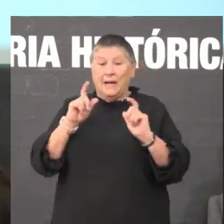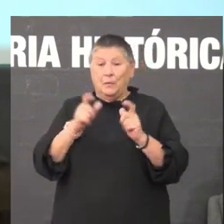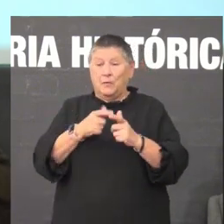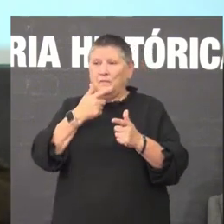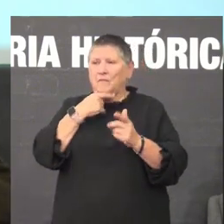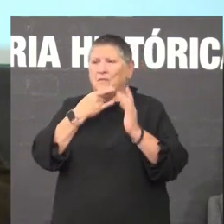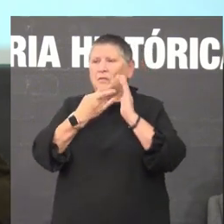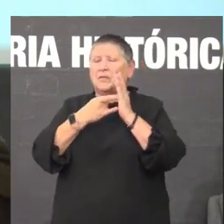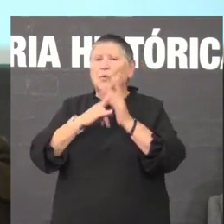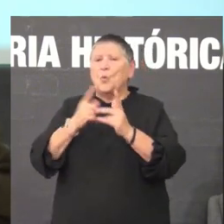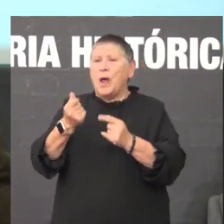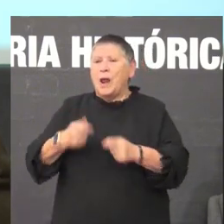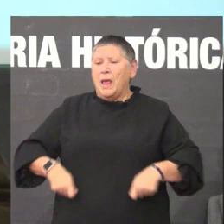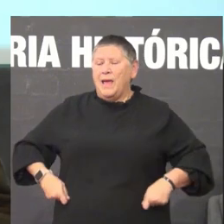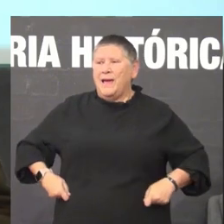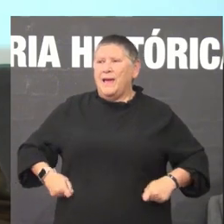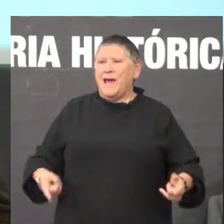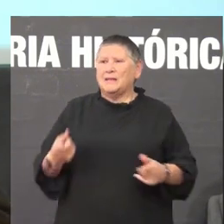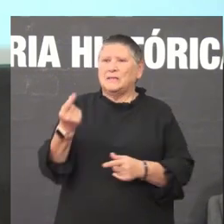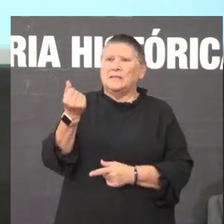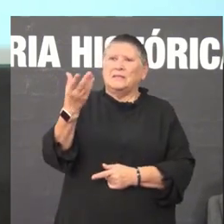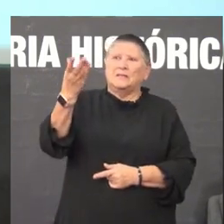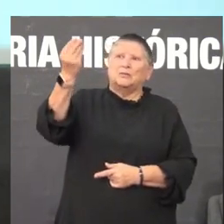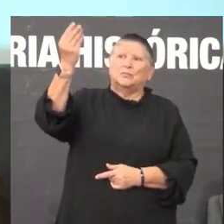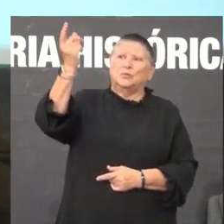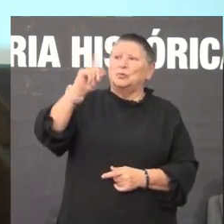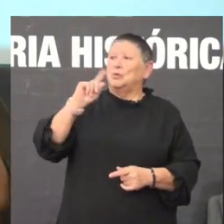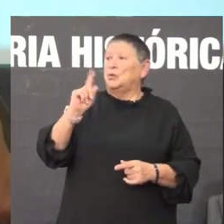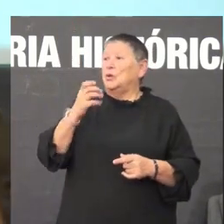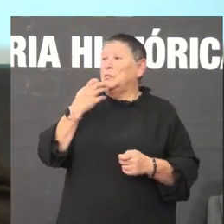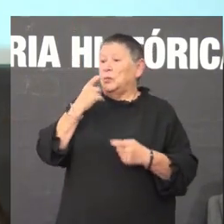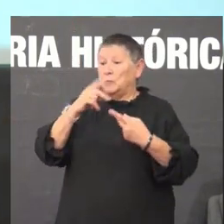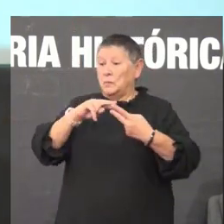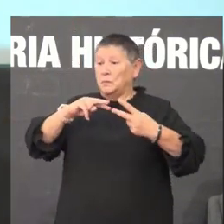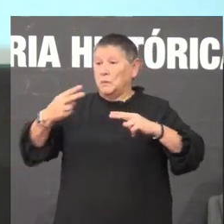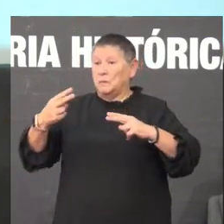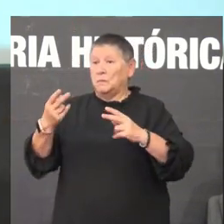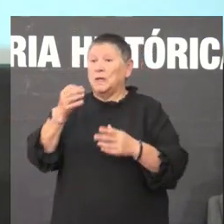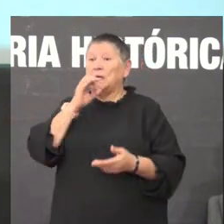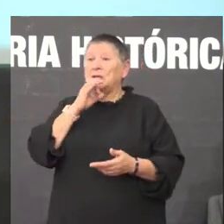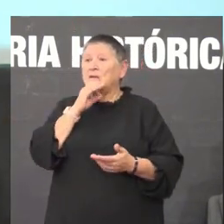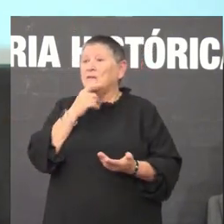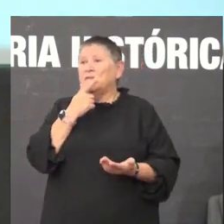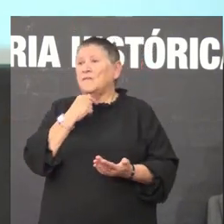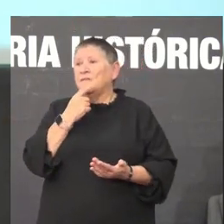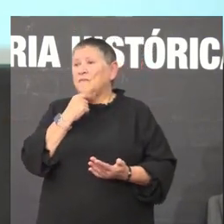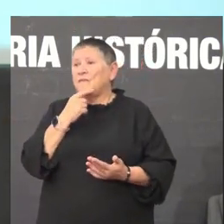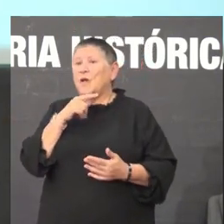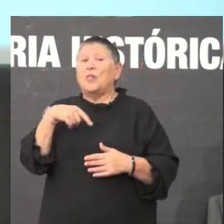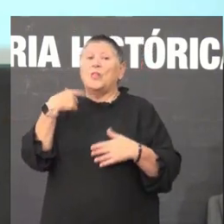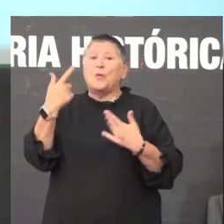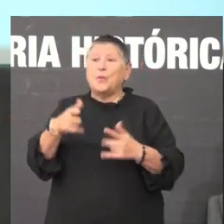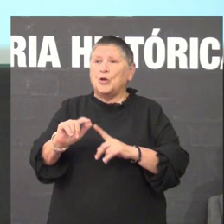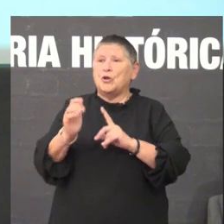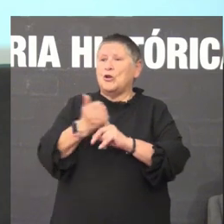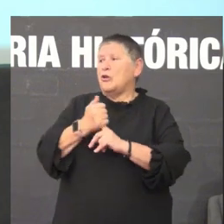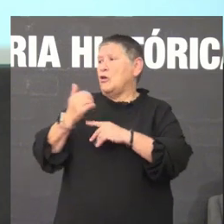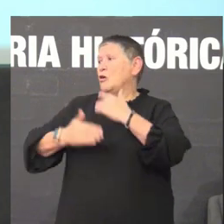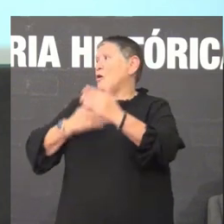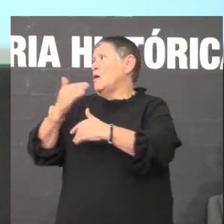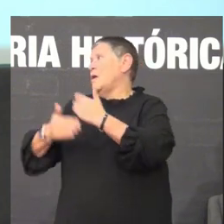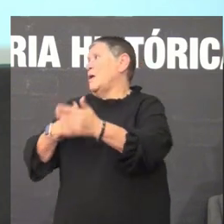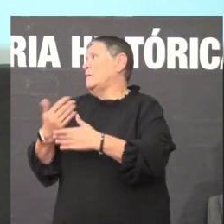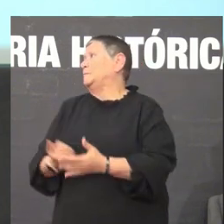un grande desembozo de dinheiro a pesar do que nos poida parecer por unha estrella de cinema é moi cara non? porque o filme vai se dobrar despois pola TVG